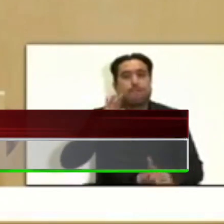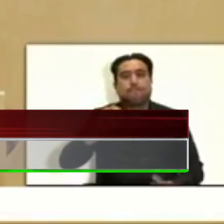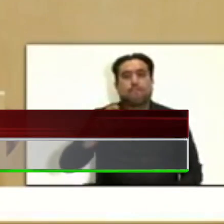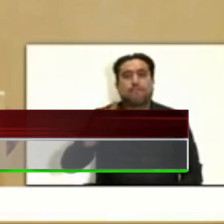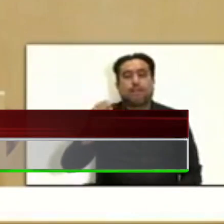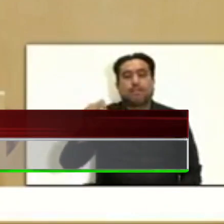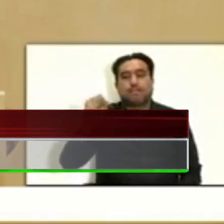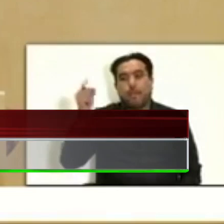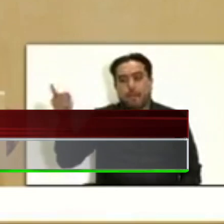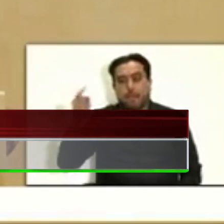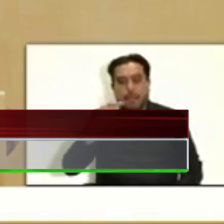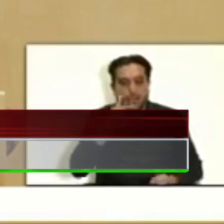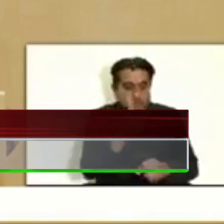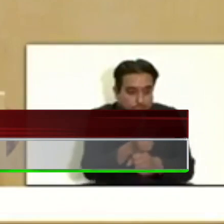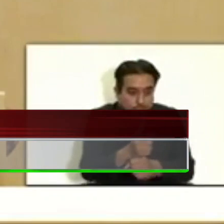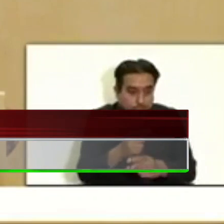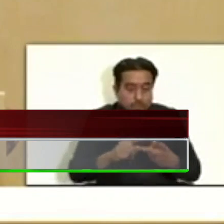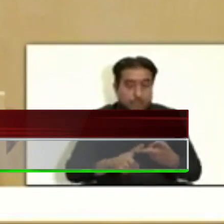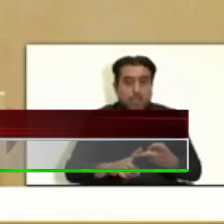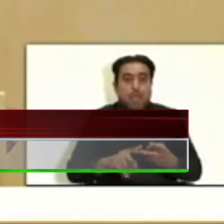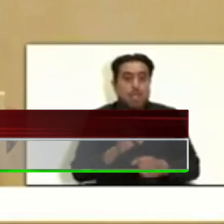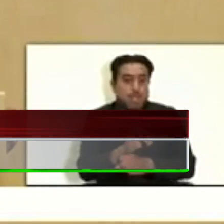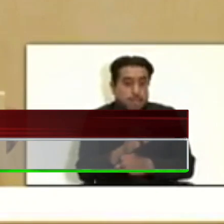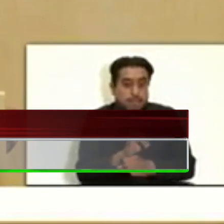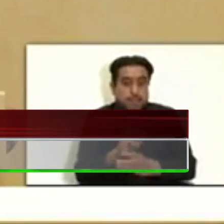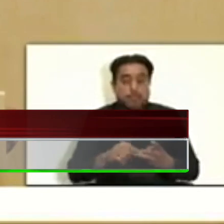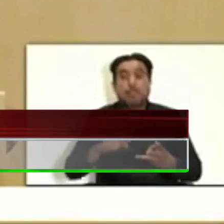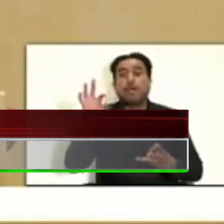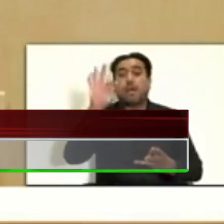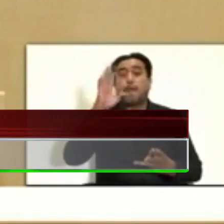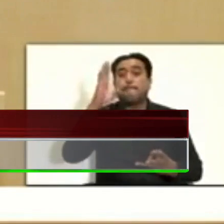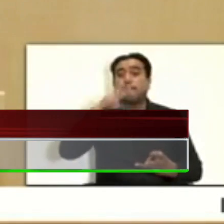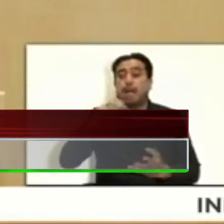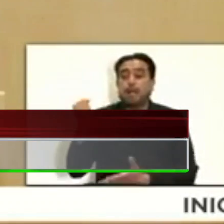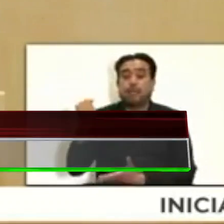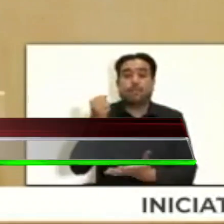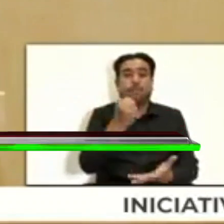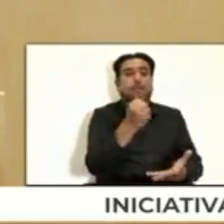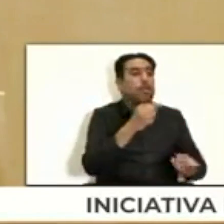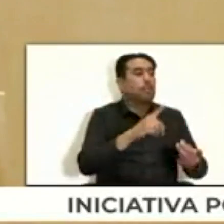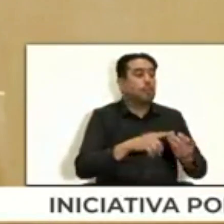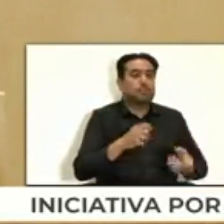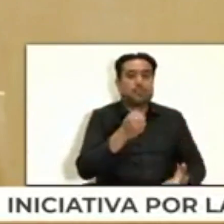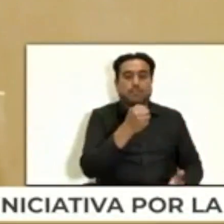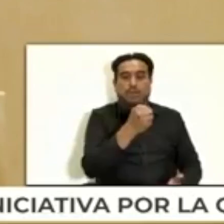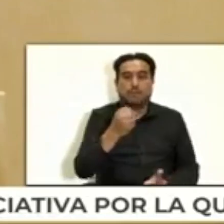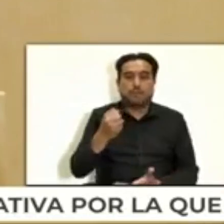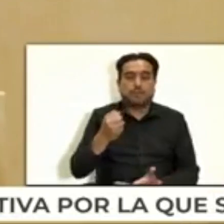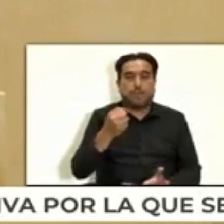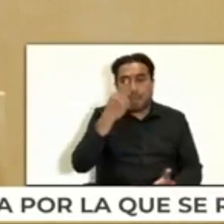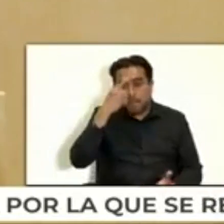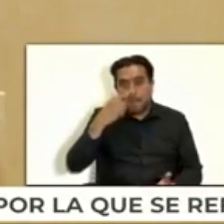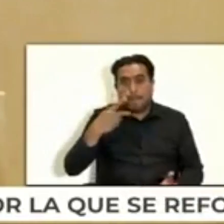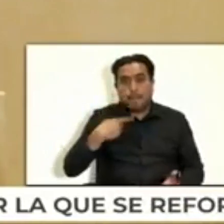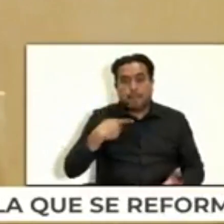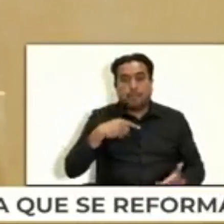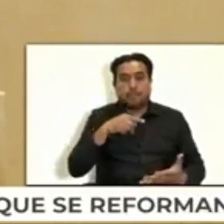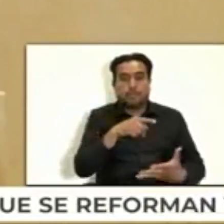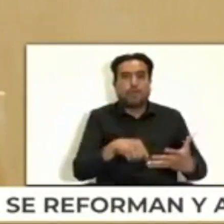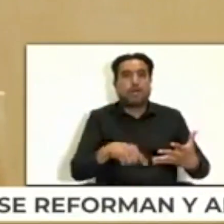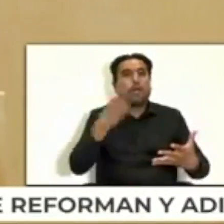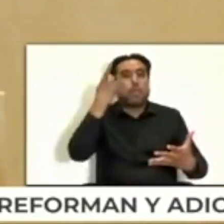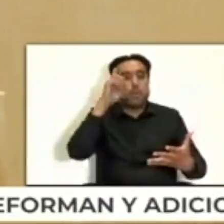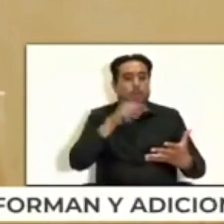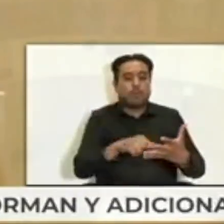detección e investigación de actos u omisiones que impliquen la comisión de un delito en contra del patrimonio